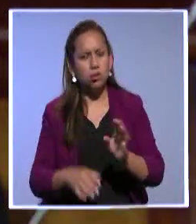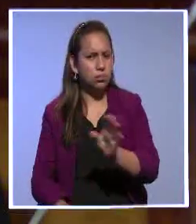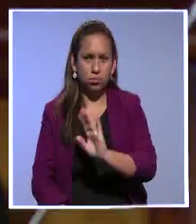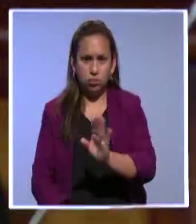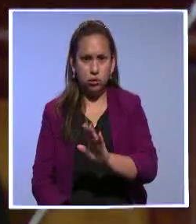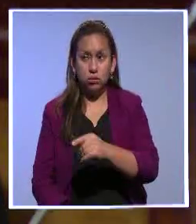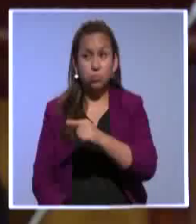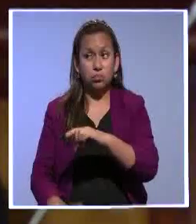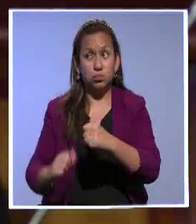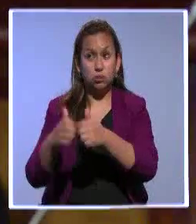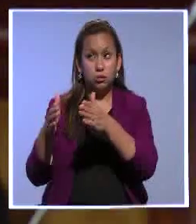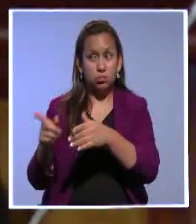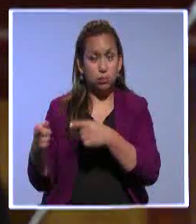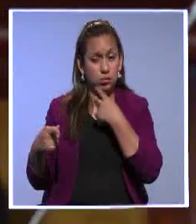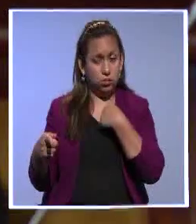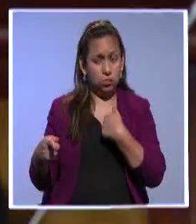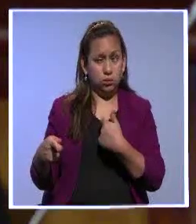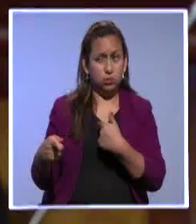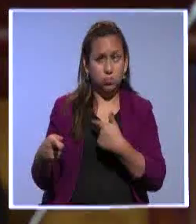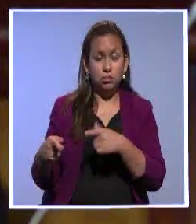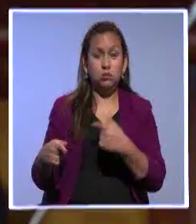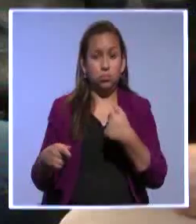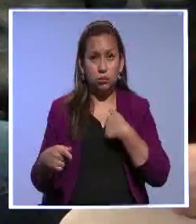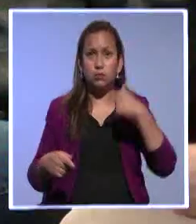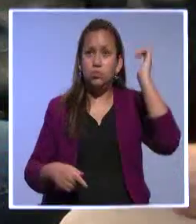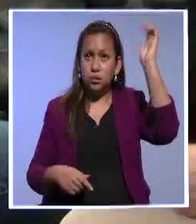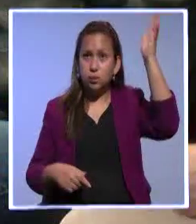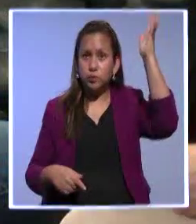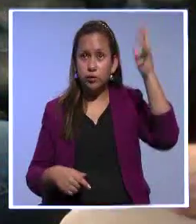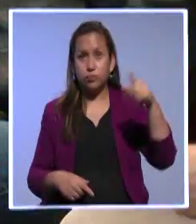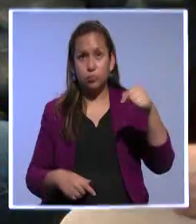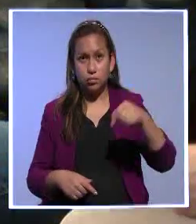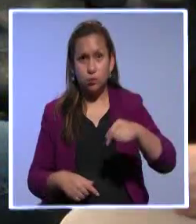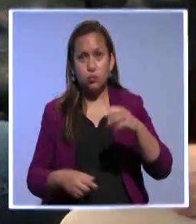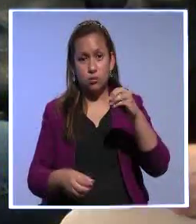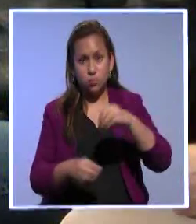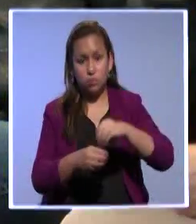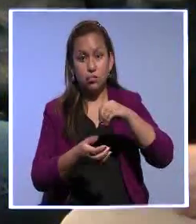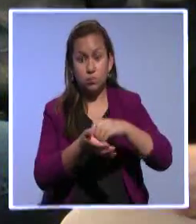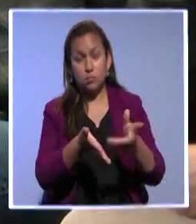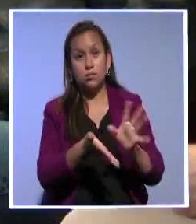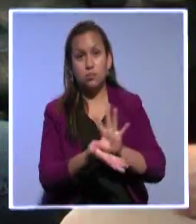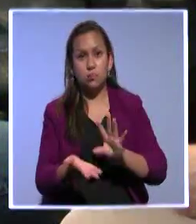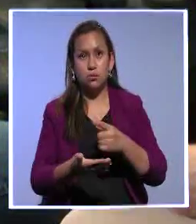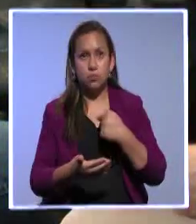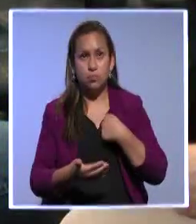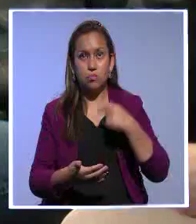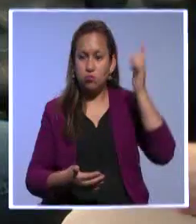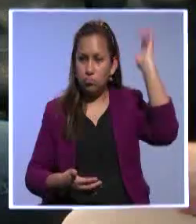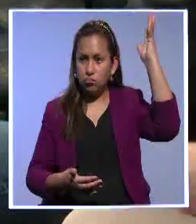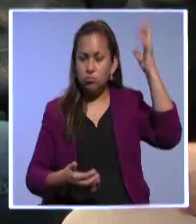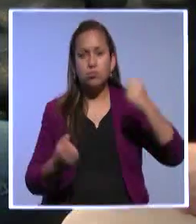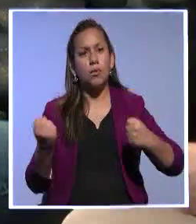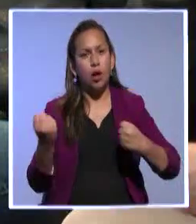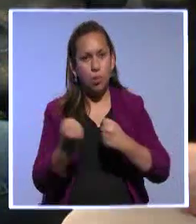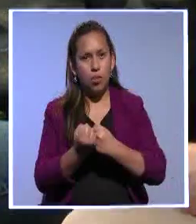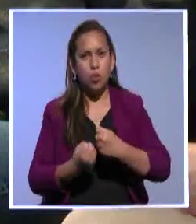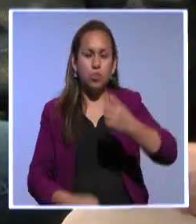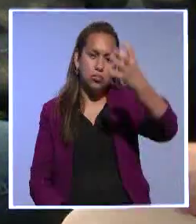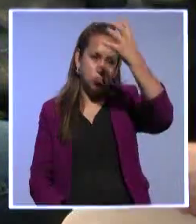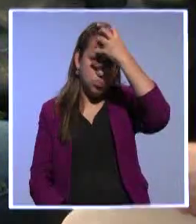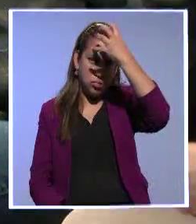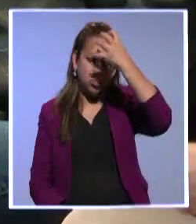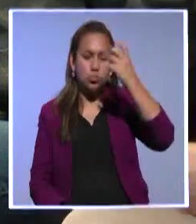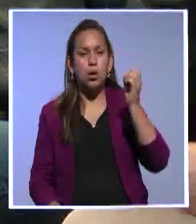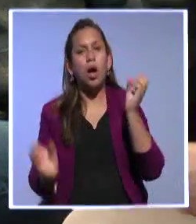asambleísta Vintimilla es testigo de un montón de intervenciones mías en el seno de este plenario en la Asamblea Nacional, en donde yo me pronuncio a favor de la educación universal